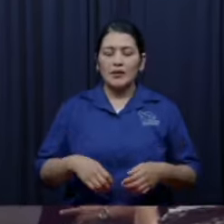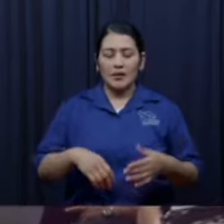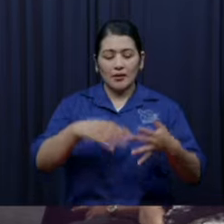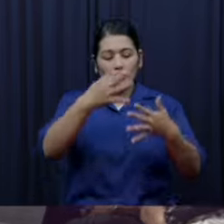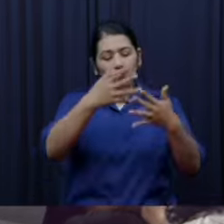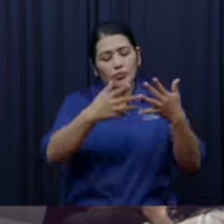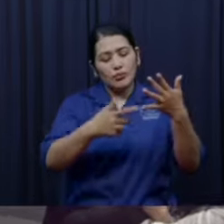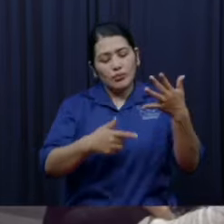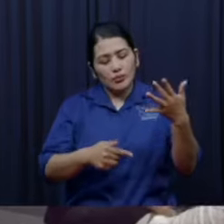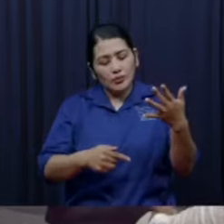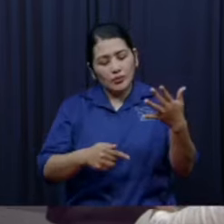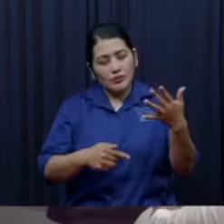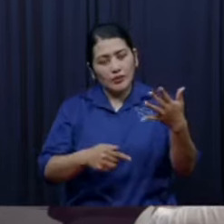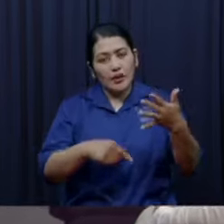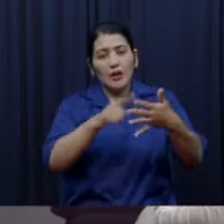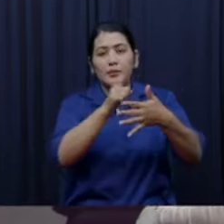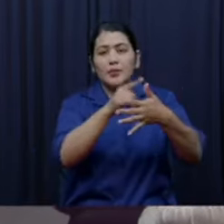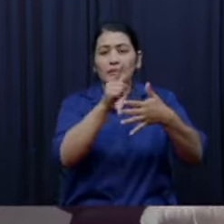cansados